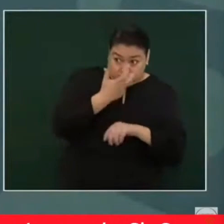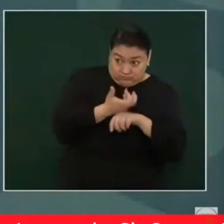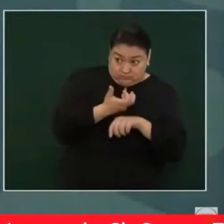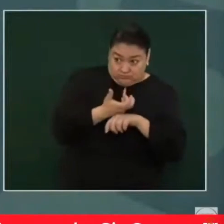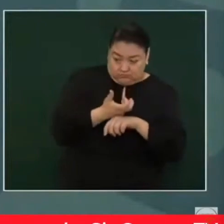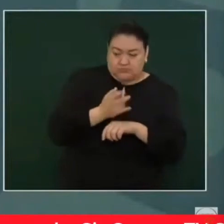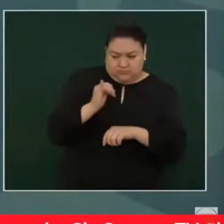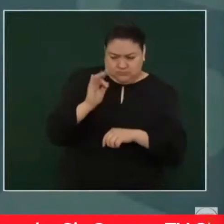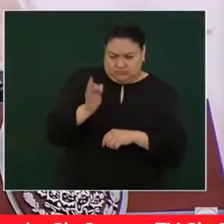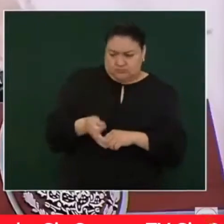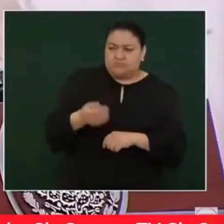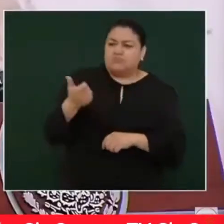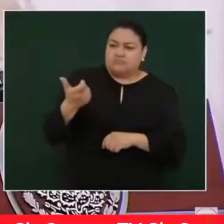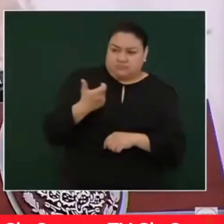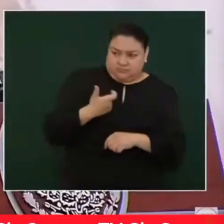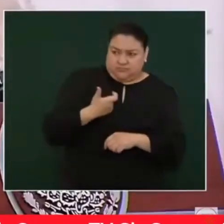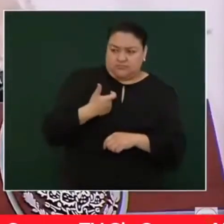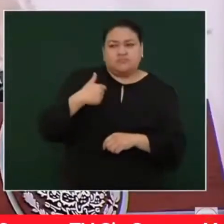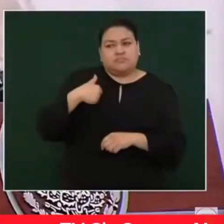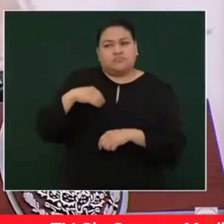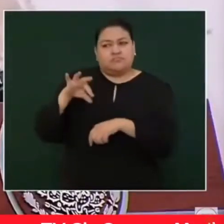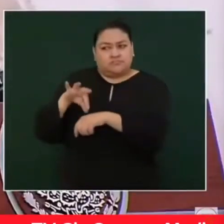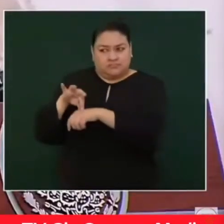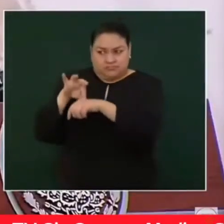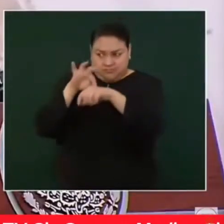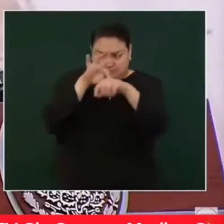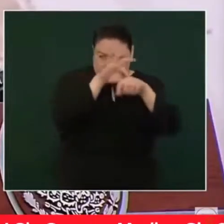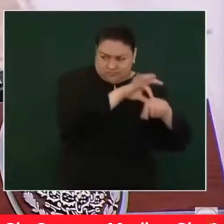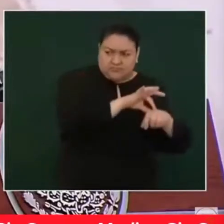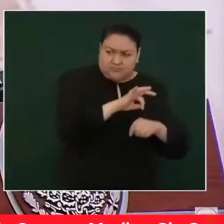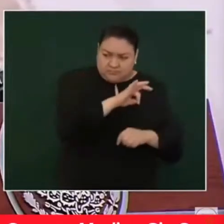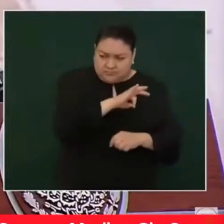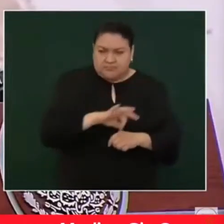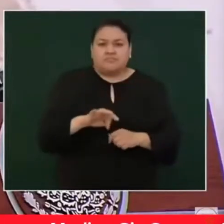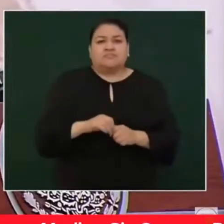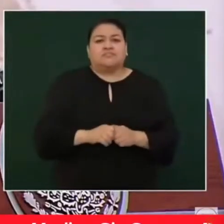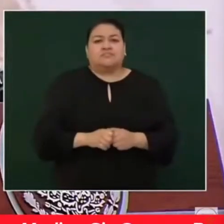buscan llegar a Estados Unidos.